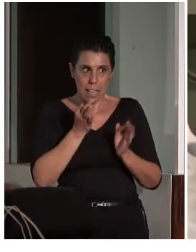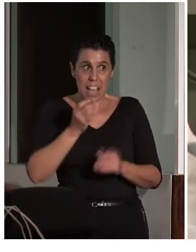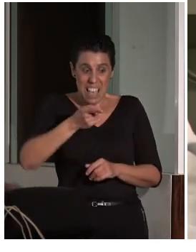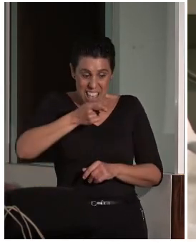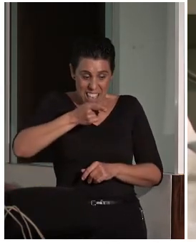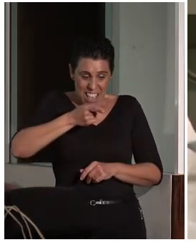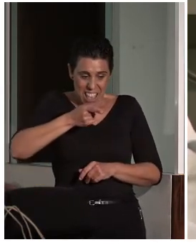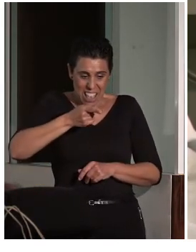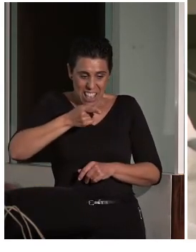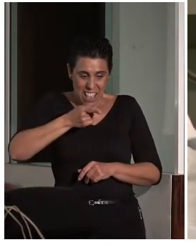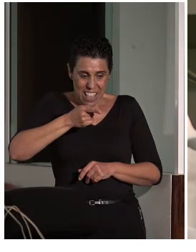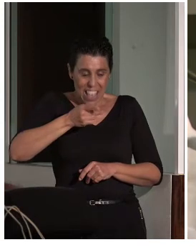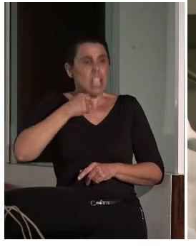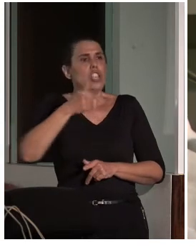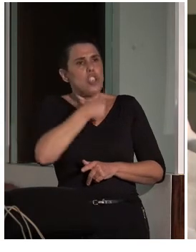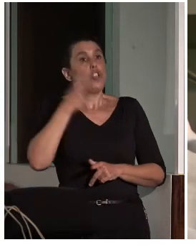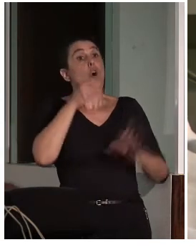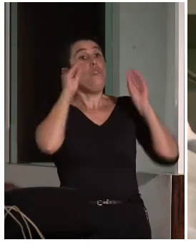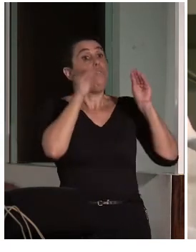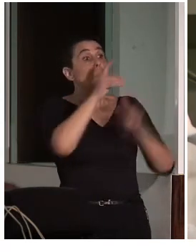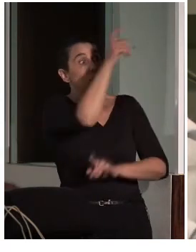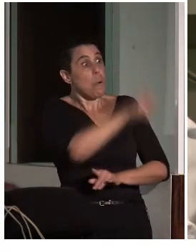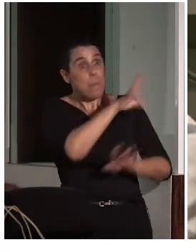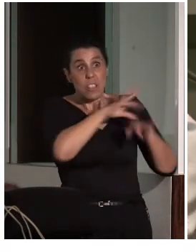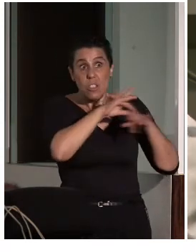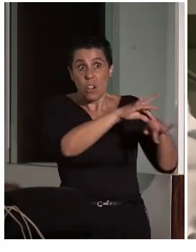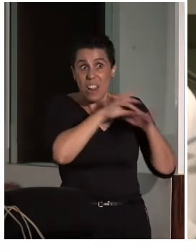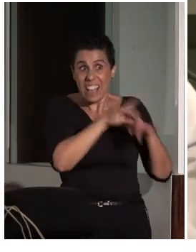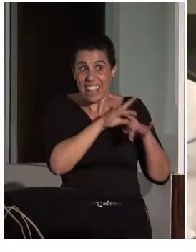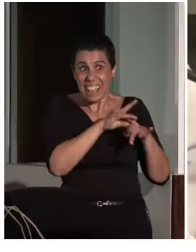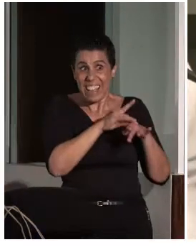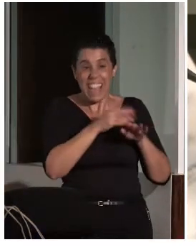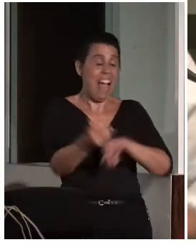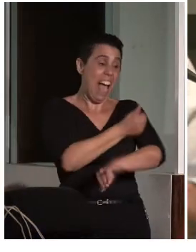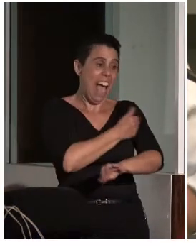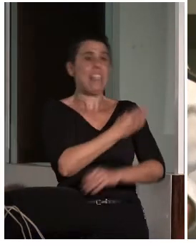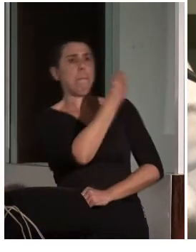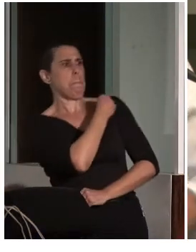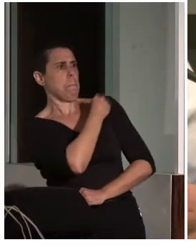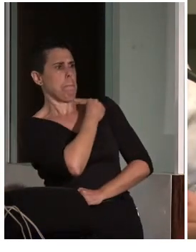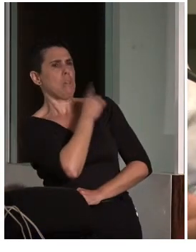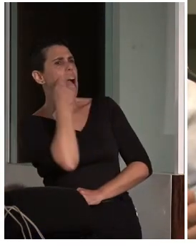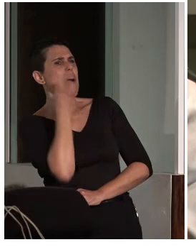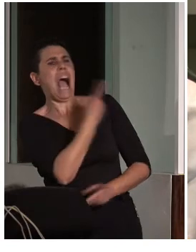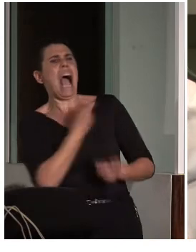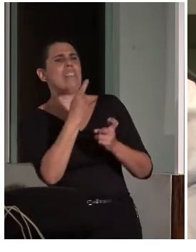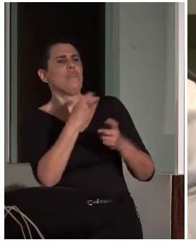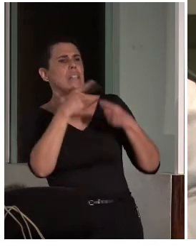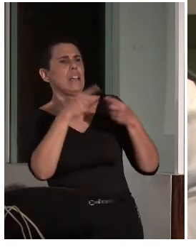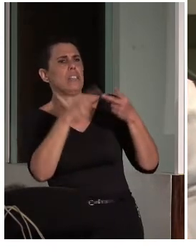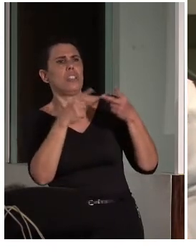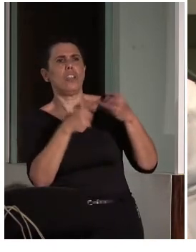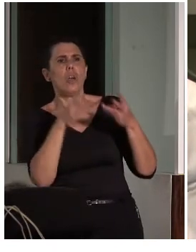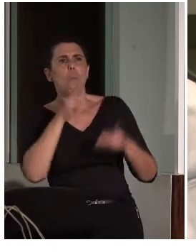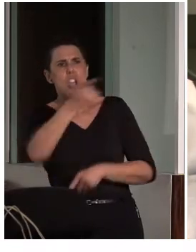formación de estas personas. Porque también somos un colectivo con una discapacidad, aunque sea invisible. Muchísimas